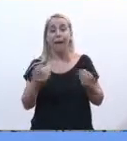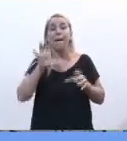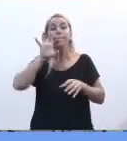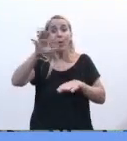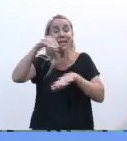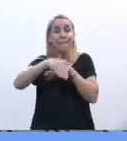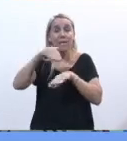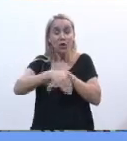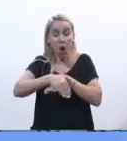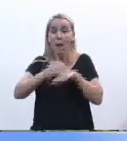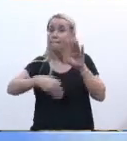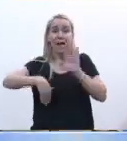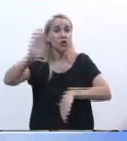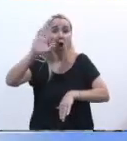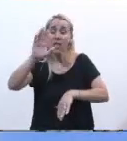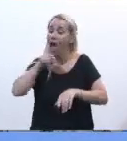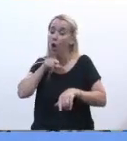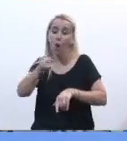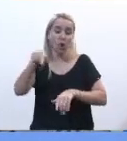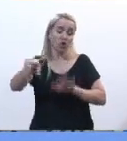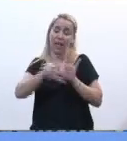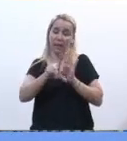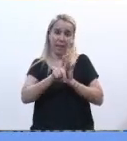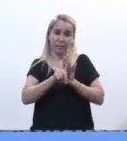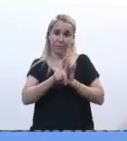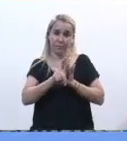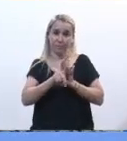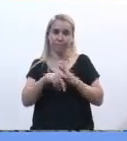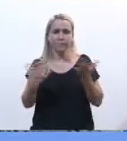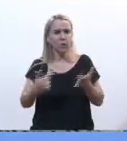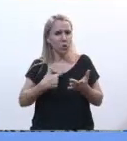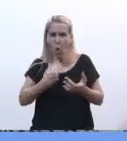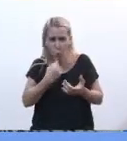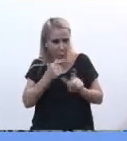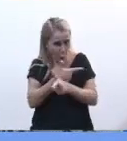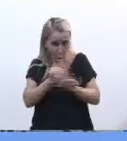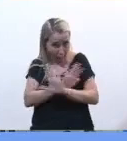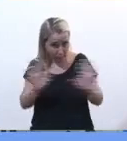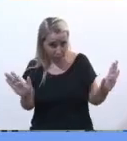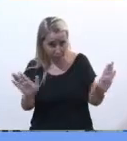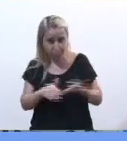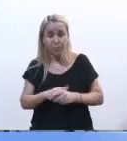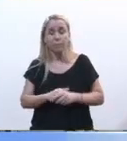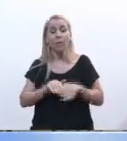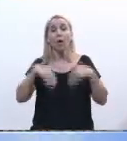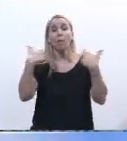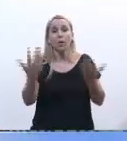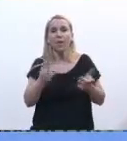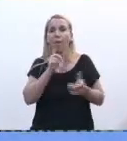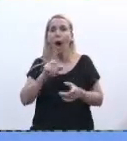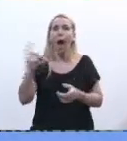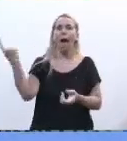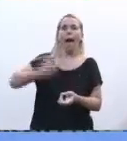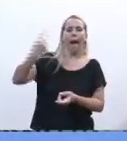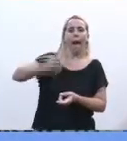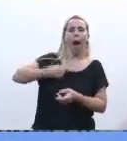estén mayoritariamente en contra de esta ley. Y no tengo duda de eso. Por eso digo que no nos vengan a correr